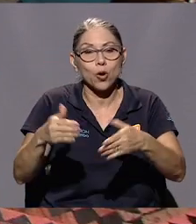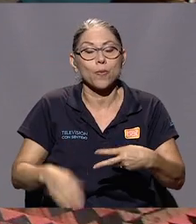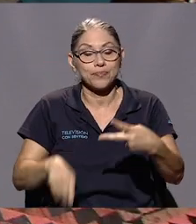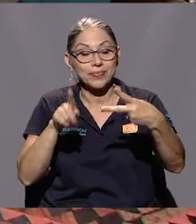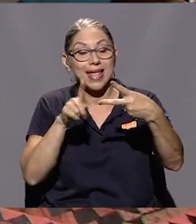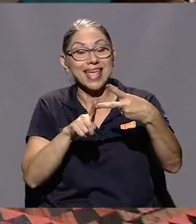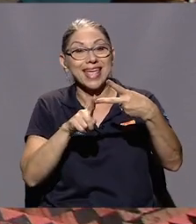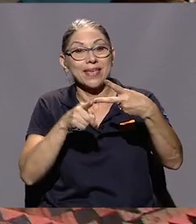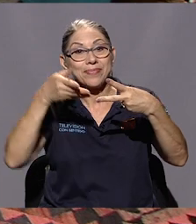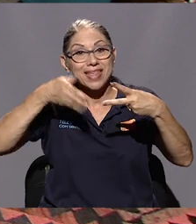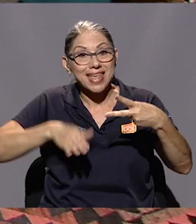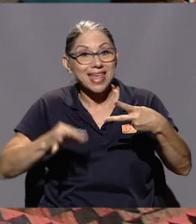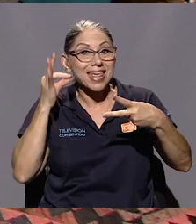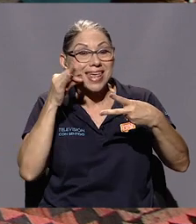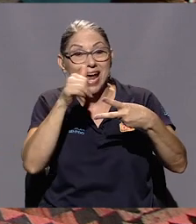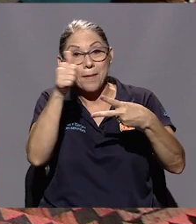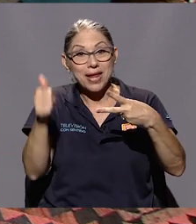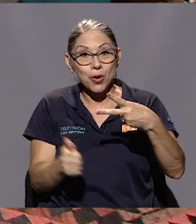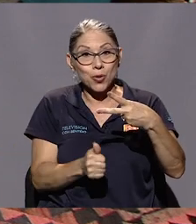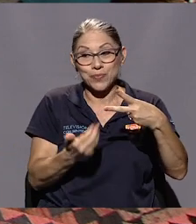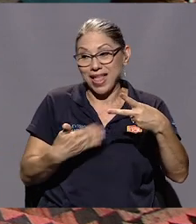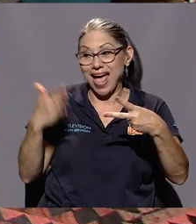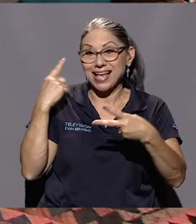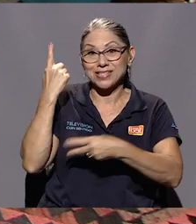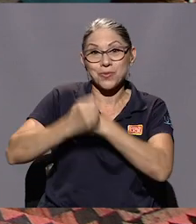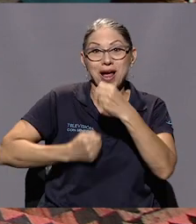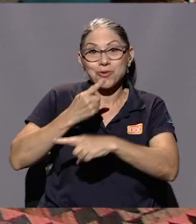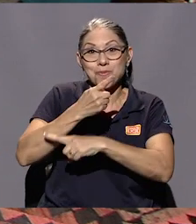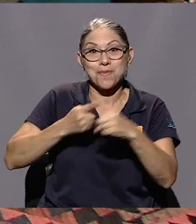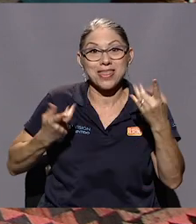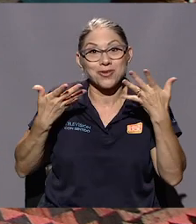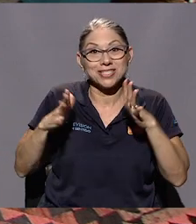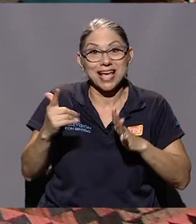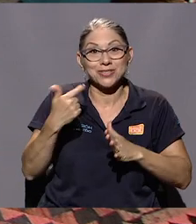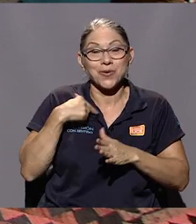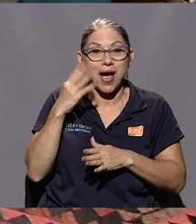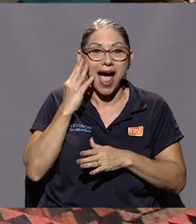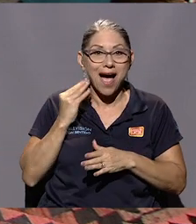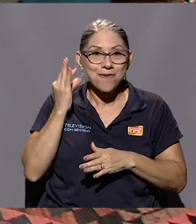Y mi hija menor, que me hizo abuela hace un año y medio,